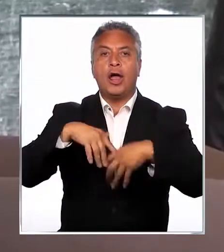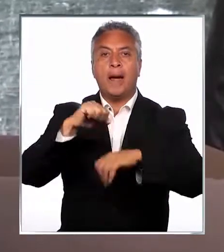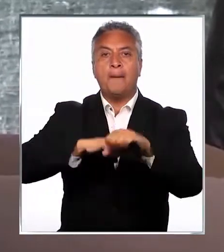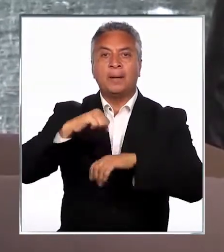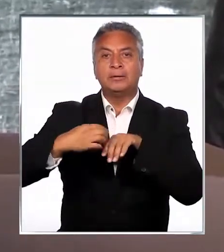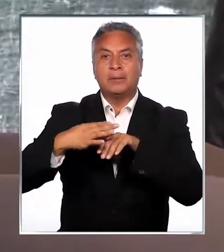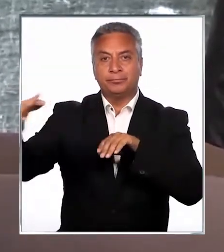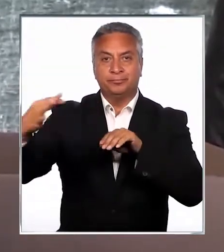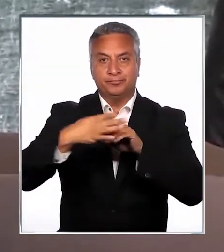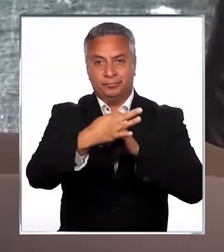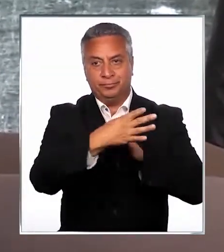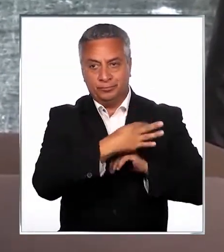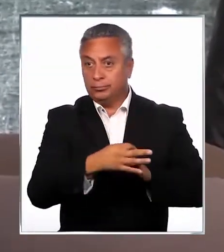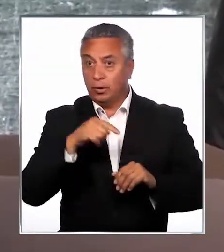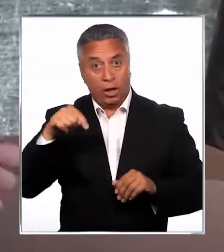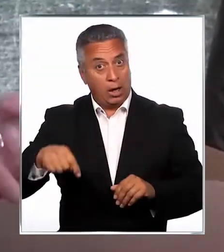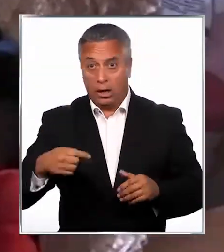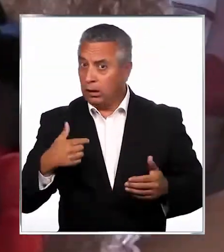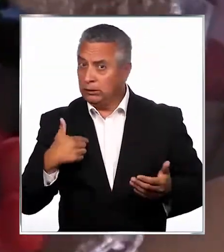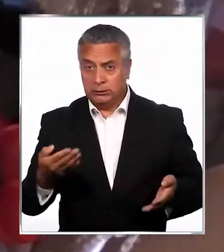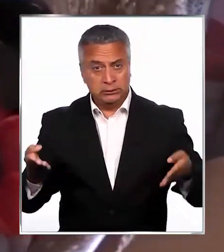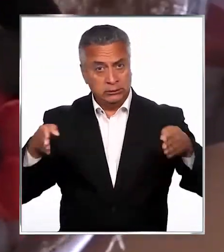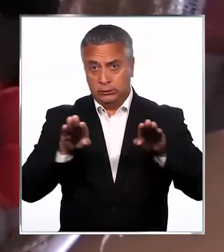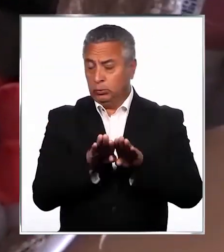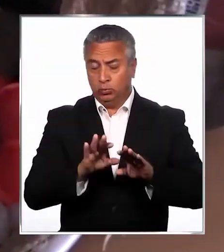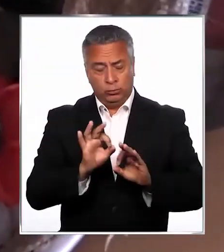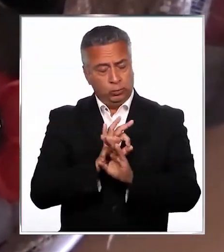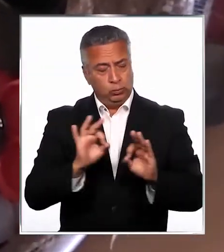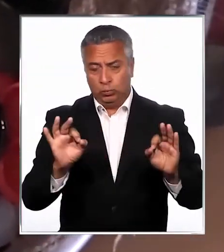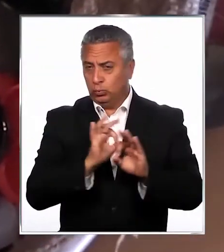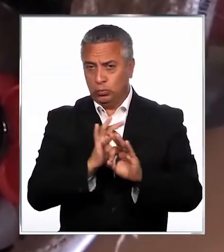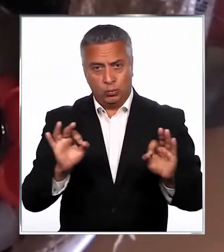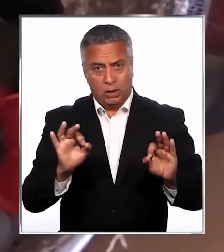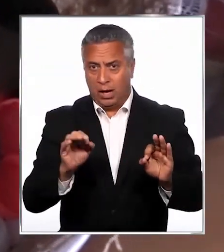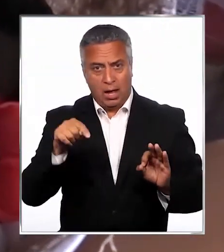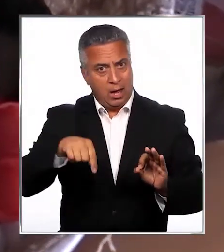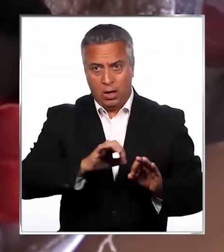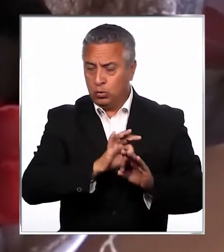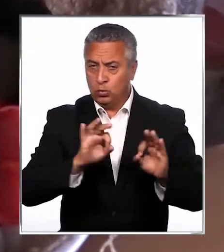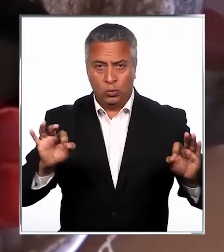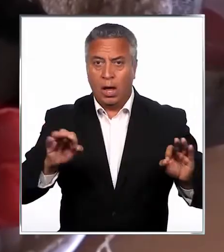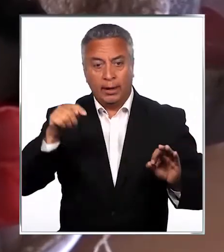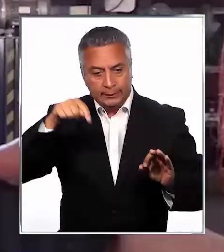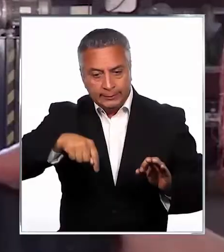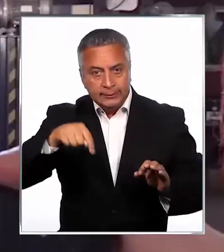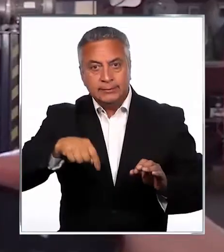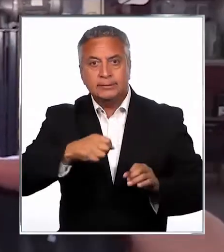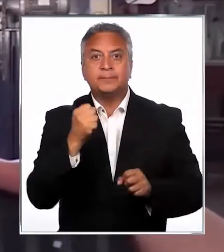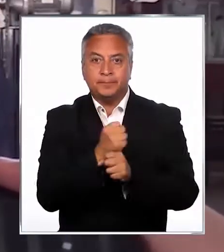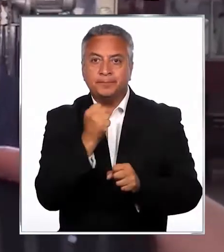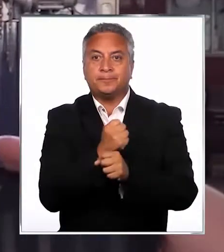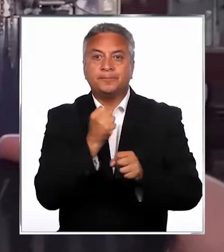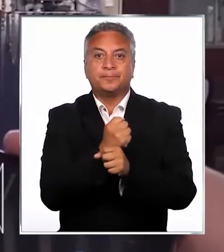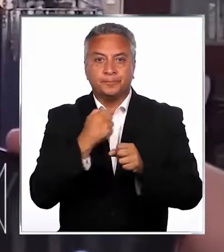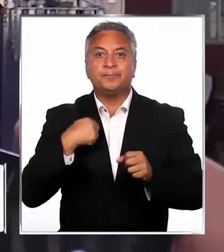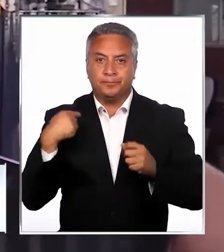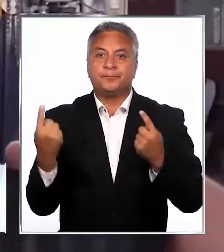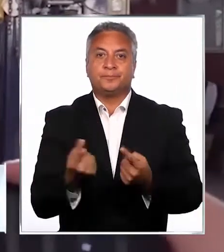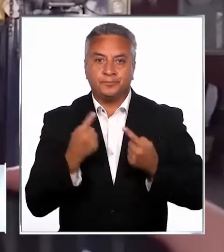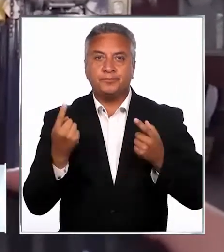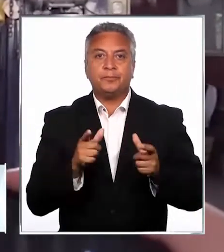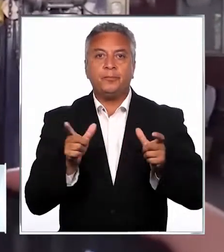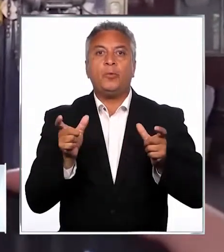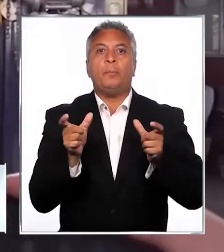El centro nunca se cerró, siguió abierto porque como ustedes saben este es un centro laboral protegido pero